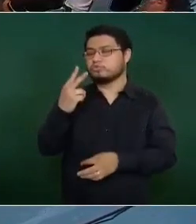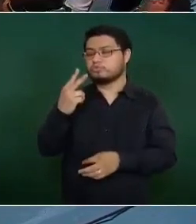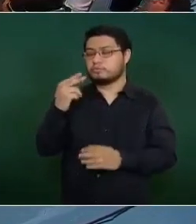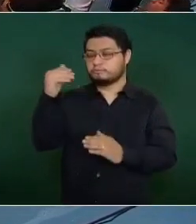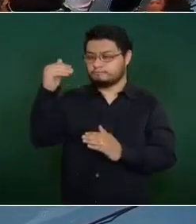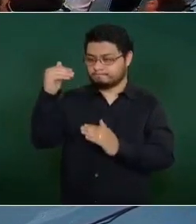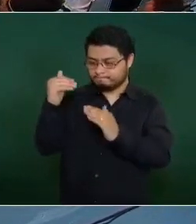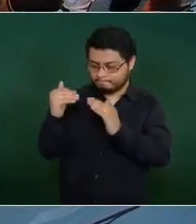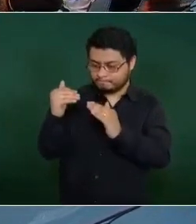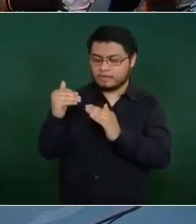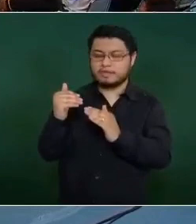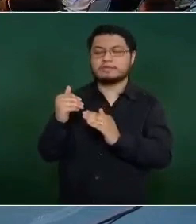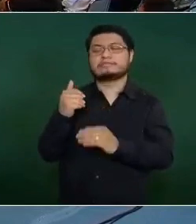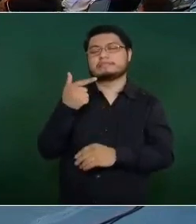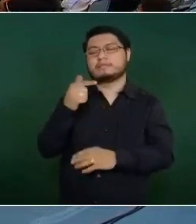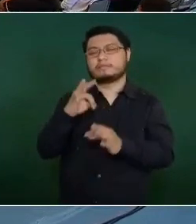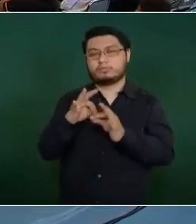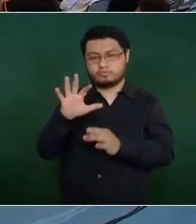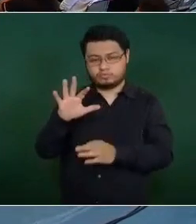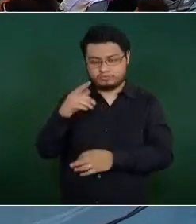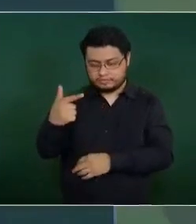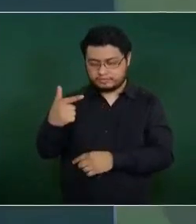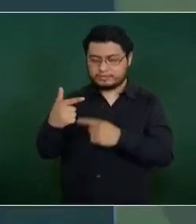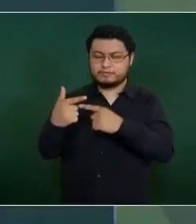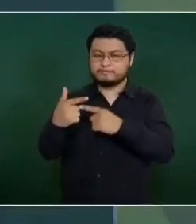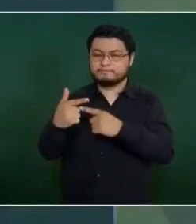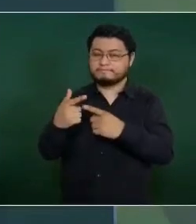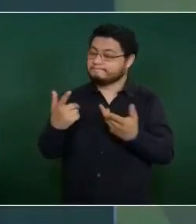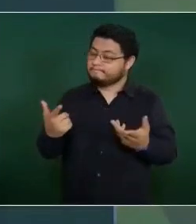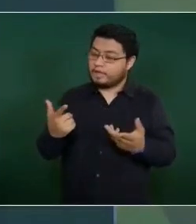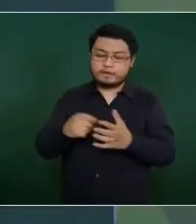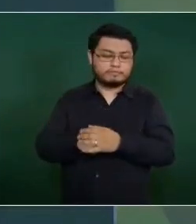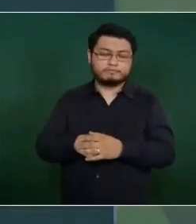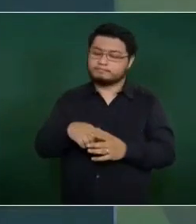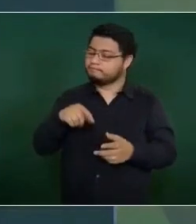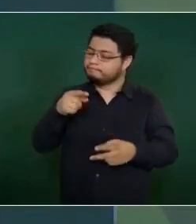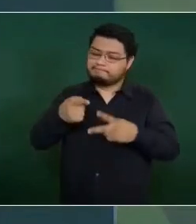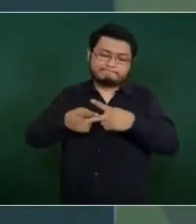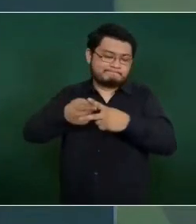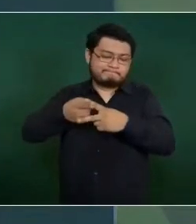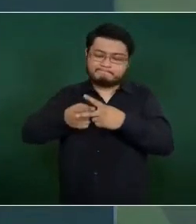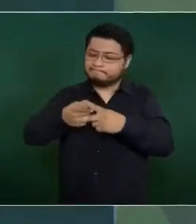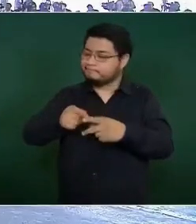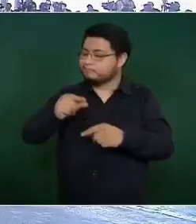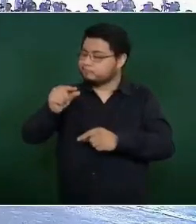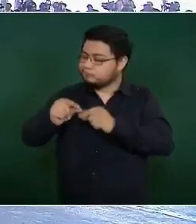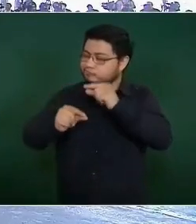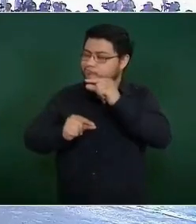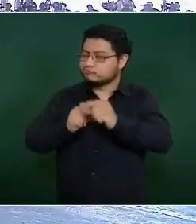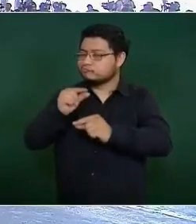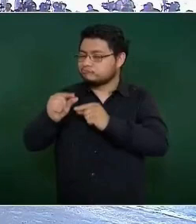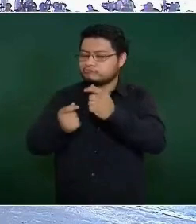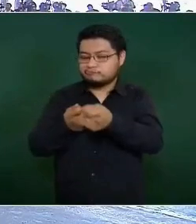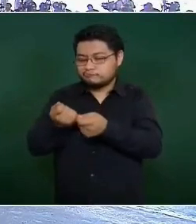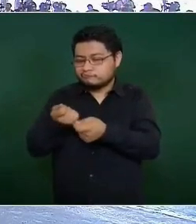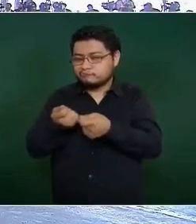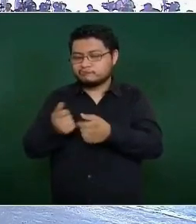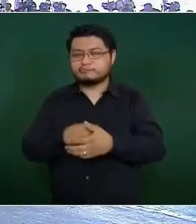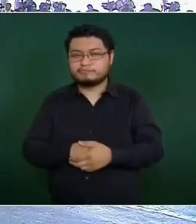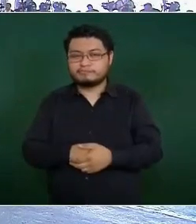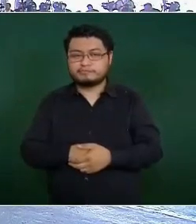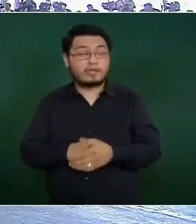bajaron a 7.7, pero ahí va, eso es lo que… Ahora sí, para